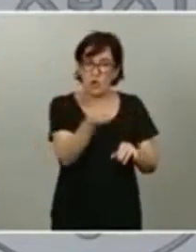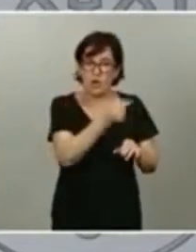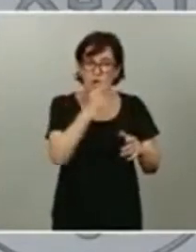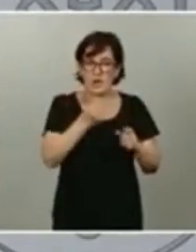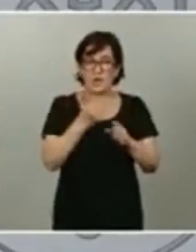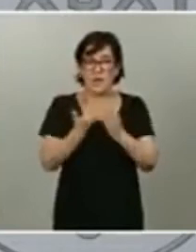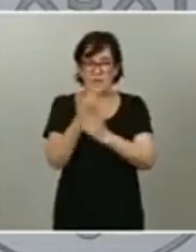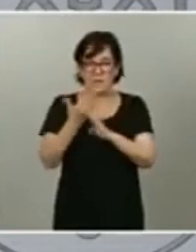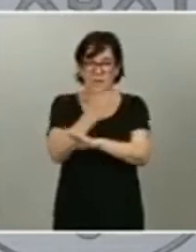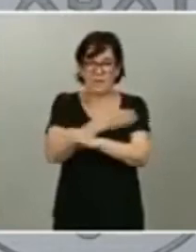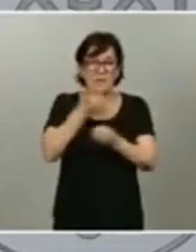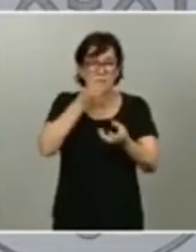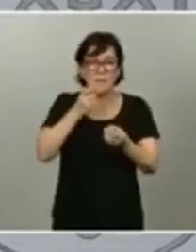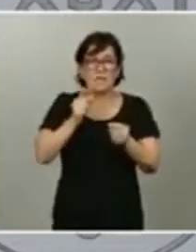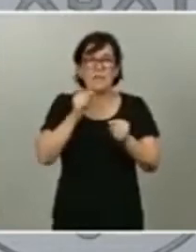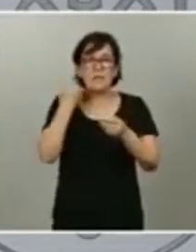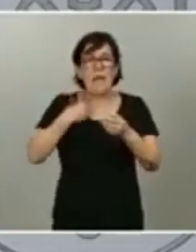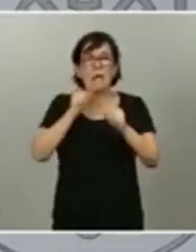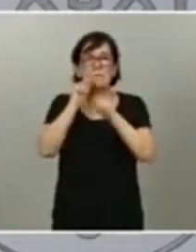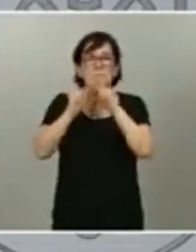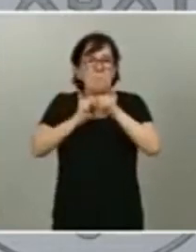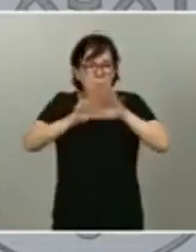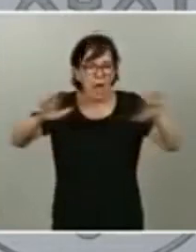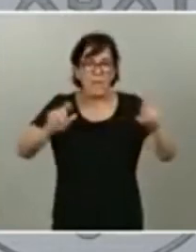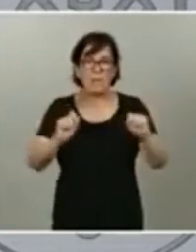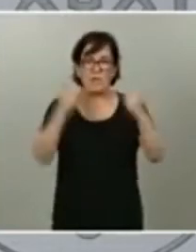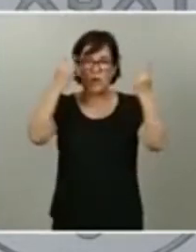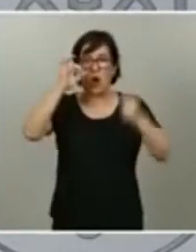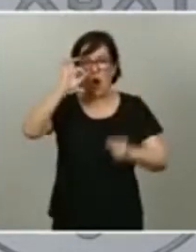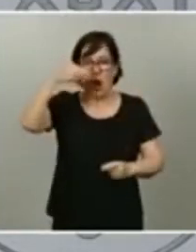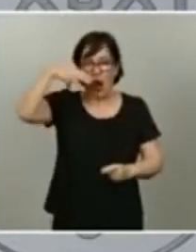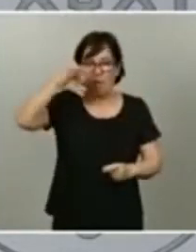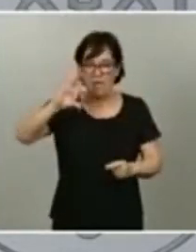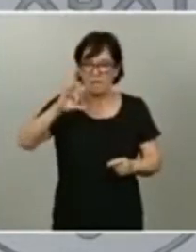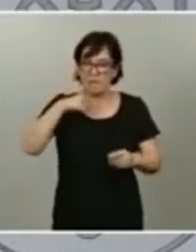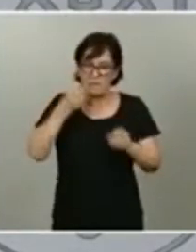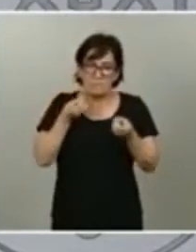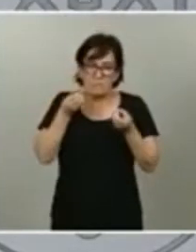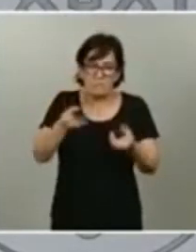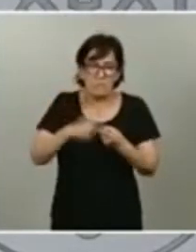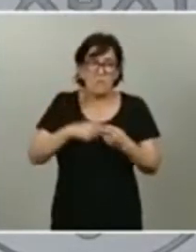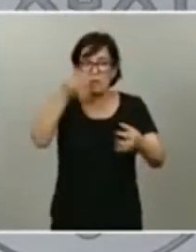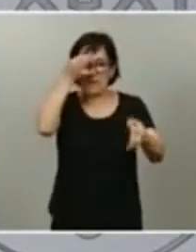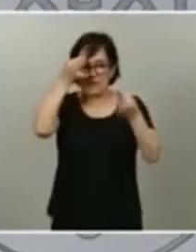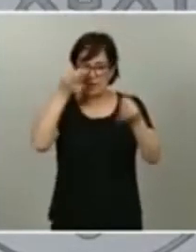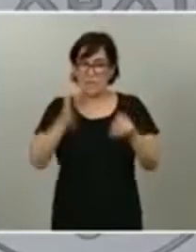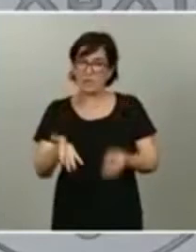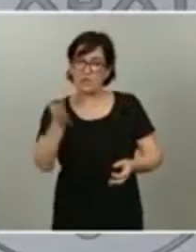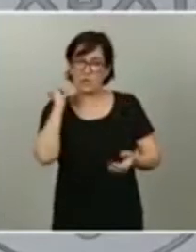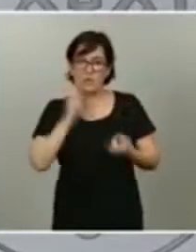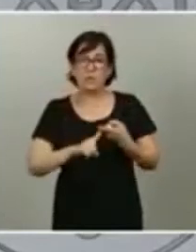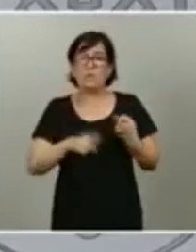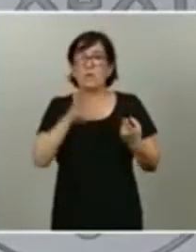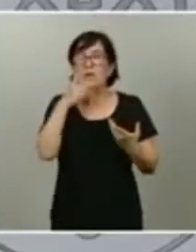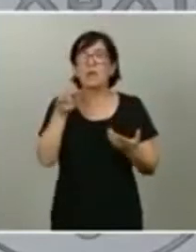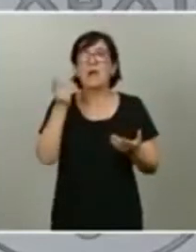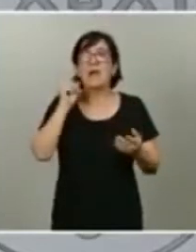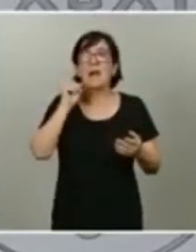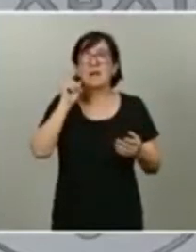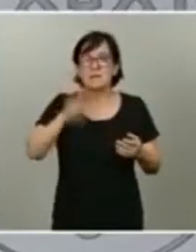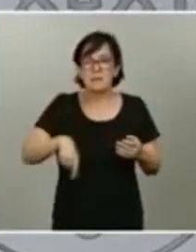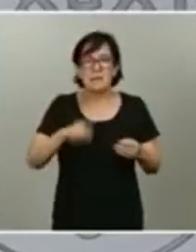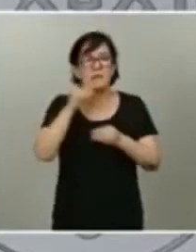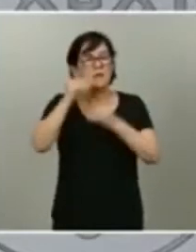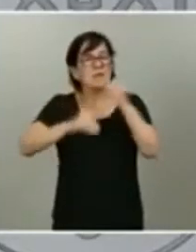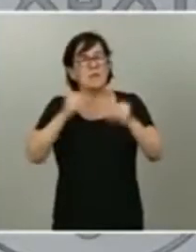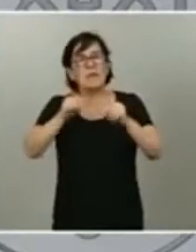declaración de pandemia por parte de la Organización Mundial de la Salud con los datos disponibles y que además se hizo de la forma